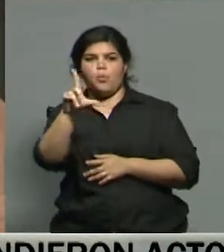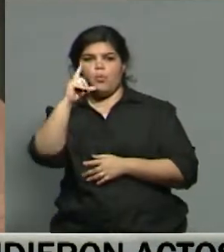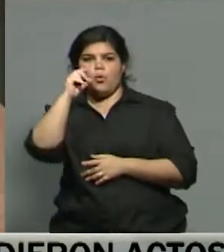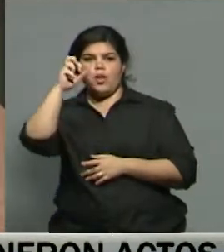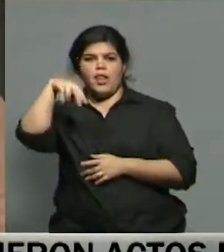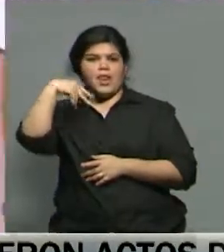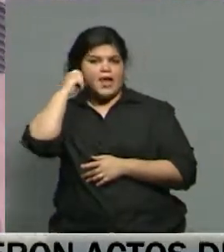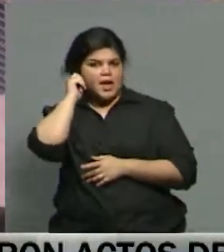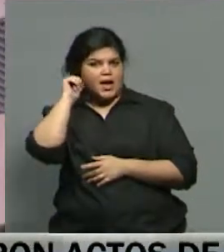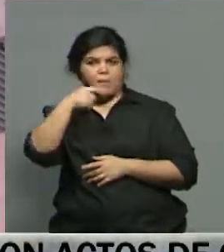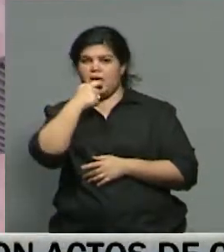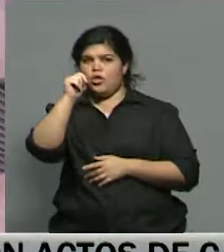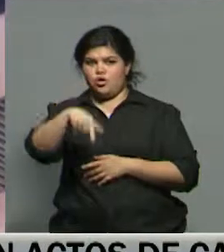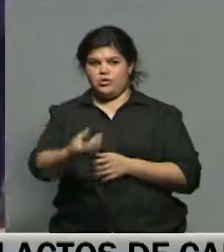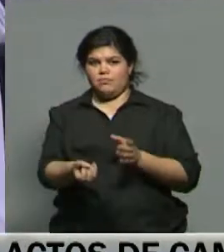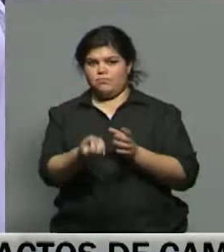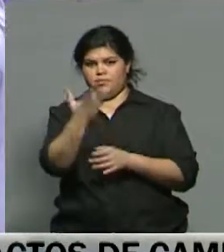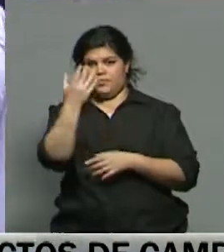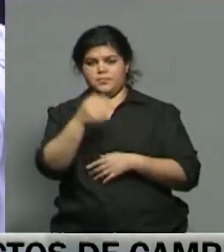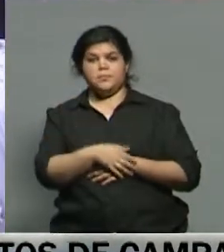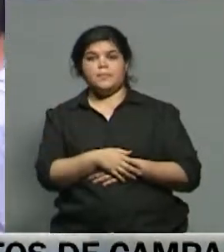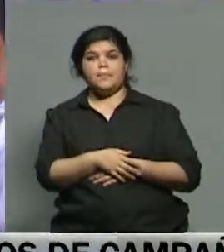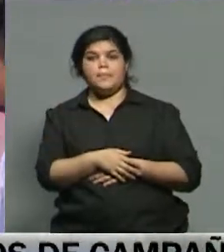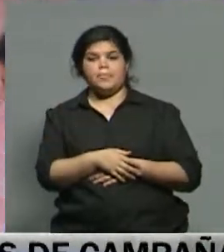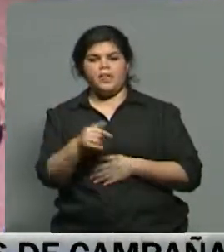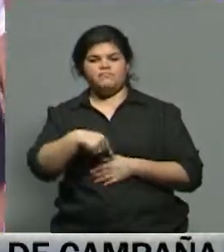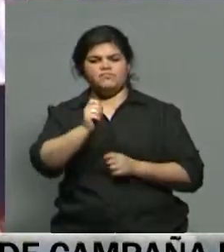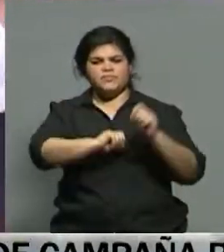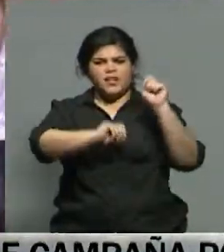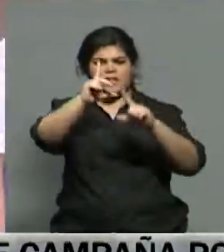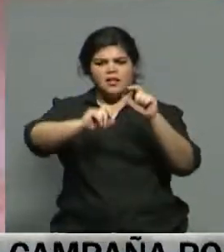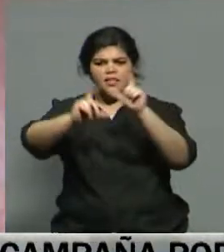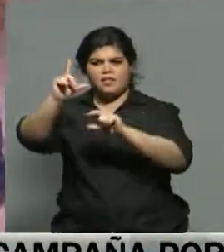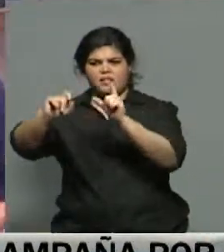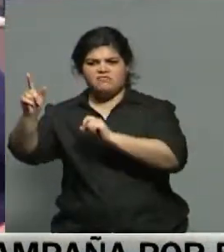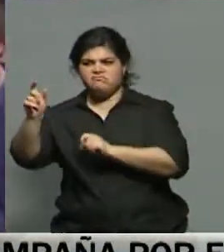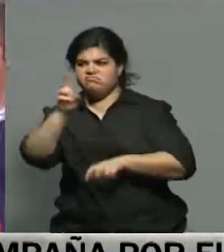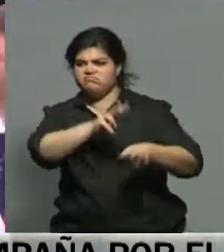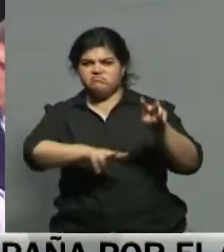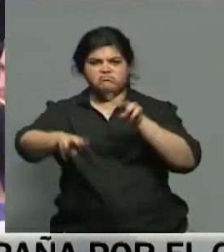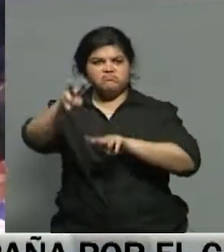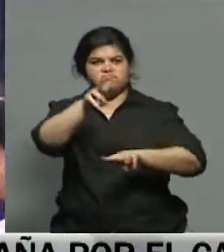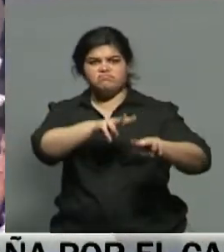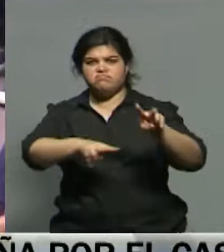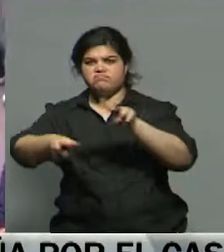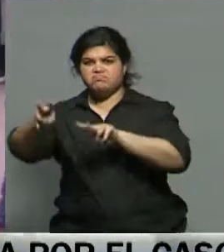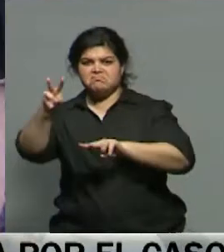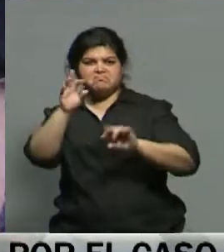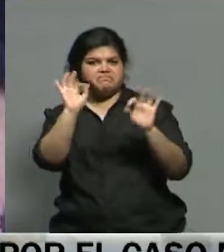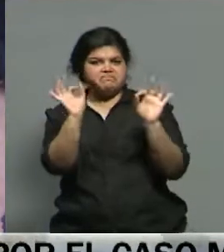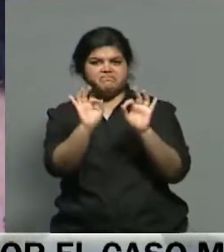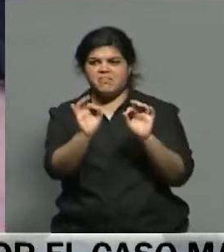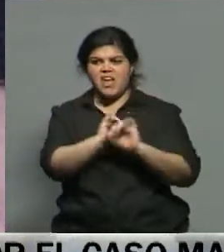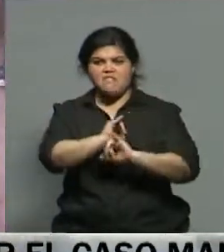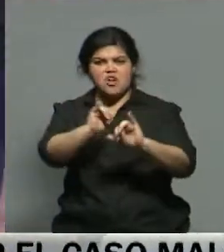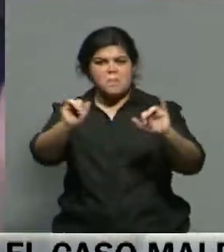en la provincia. Cuando entramos a buscar estadísticas, la verdad es que no encontramos nada. Y a pesar de que es un tema